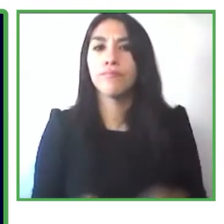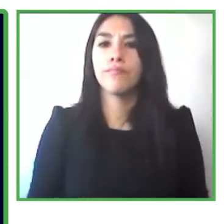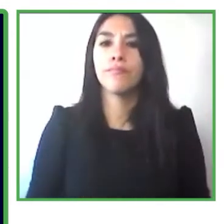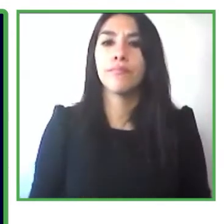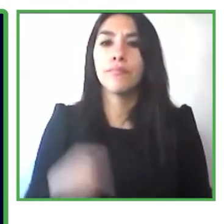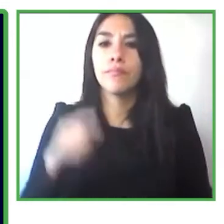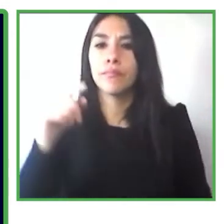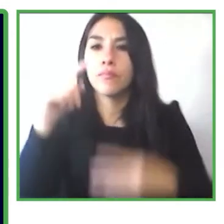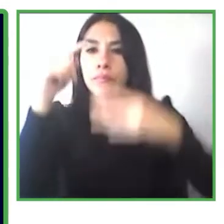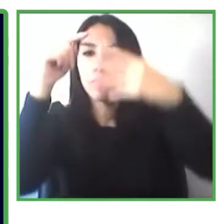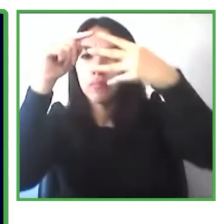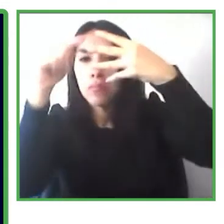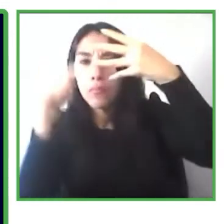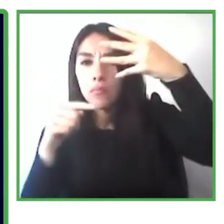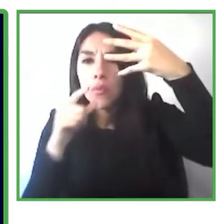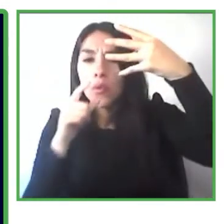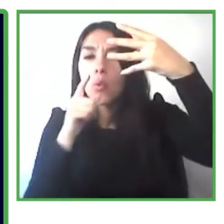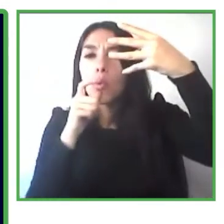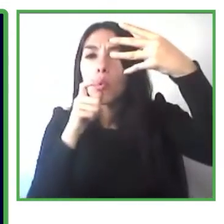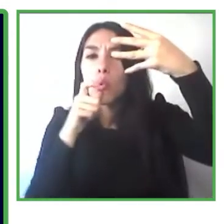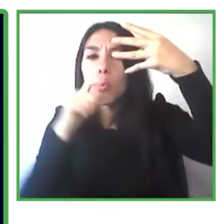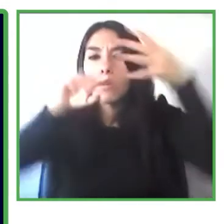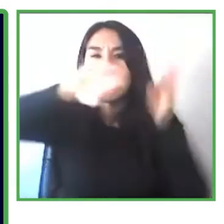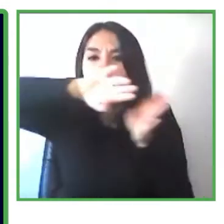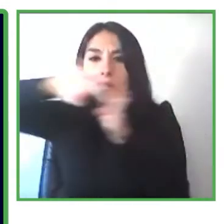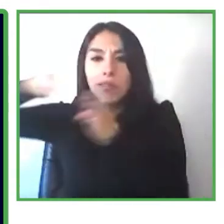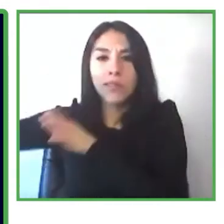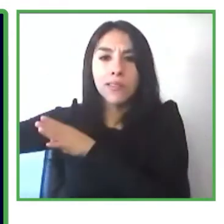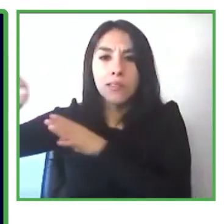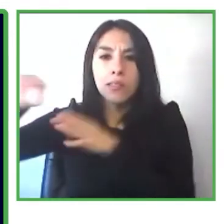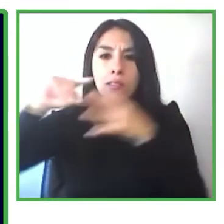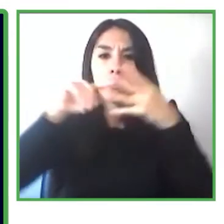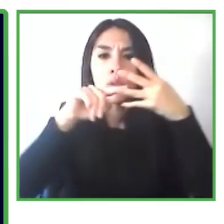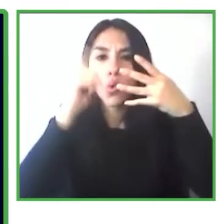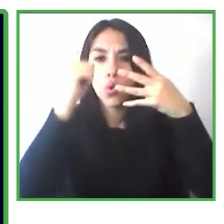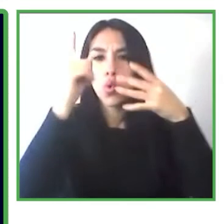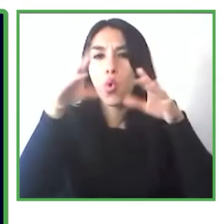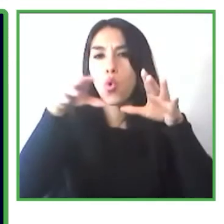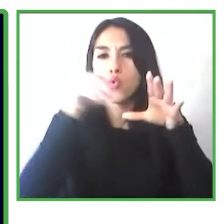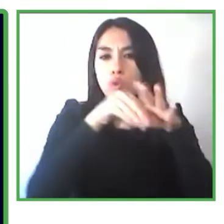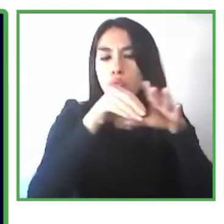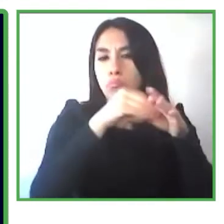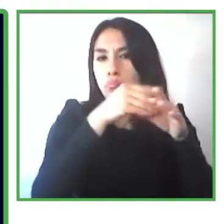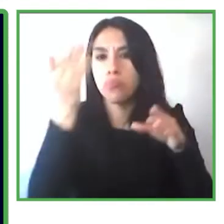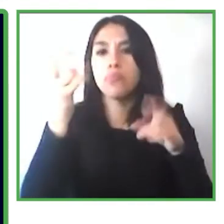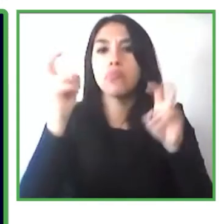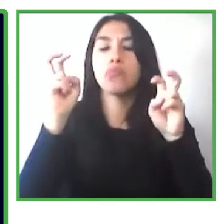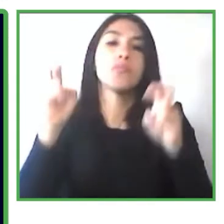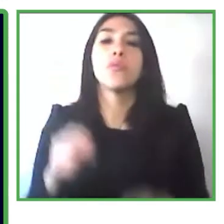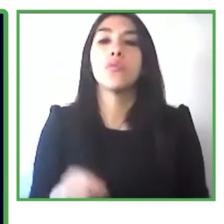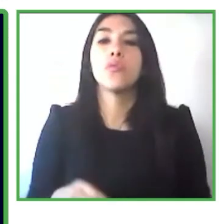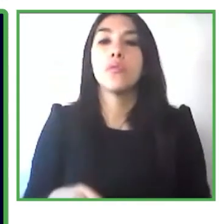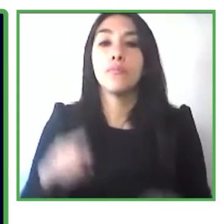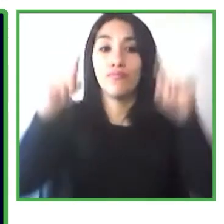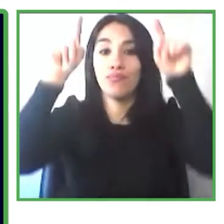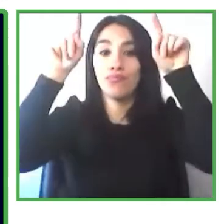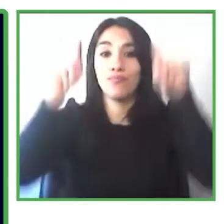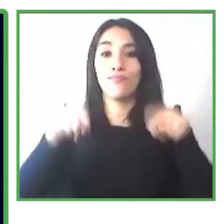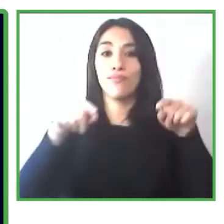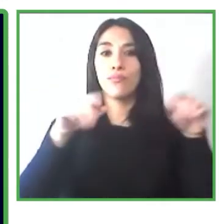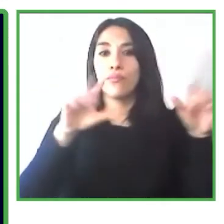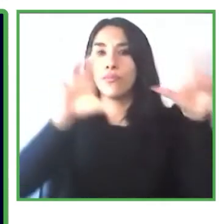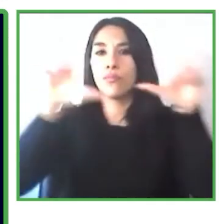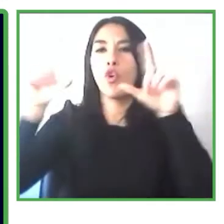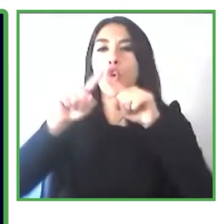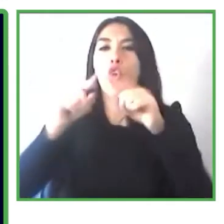publicar los documentos reparatorios además de un cuadro para escribir algún comentario adicional Para acceder a los